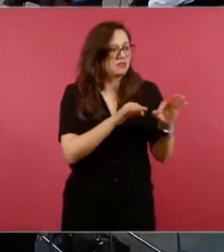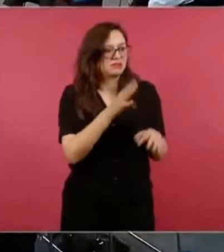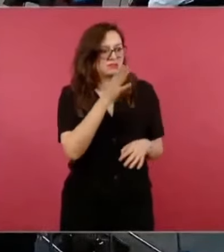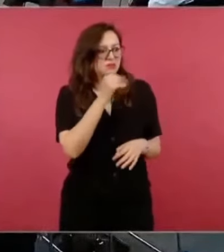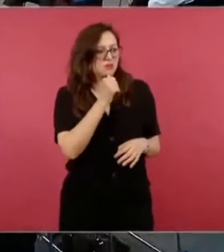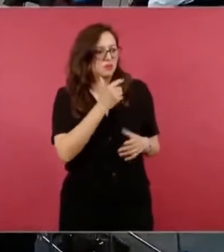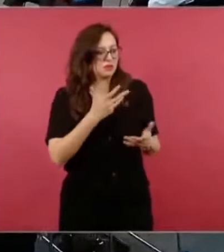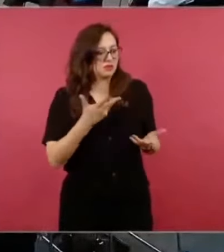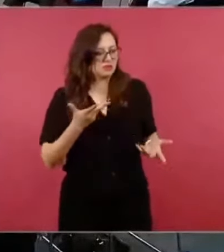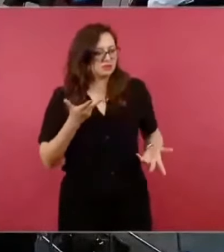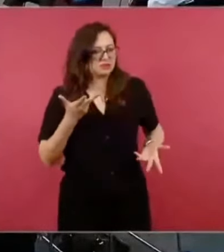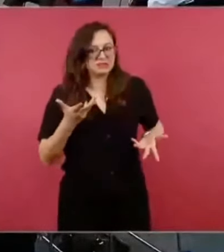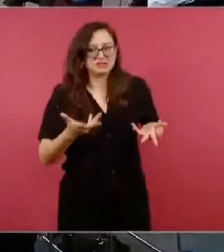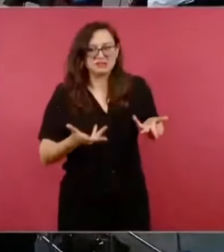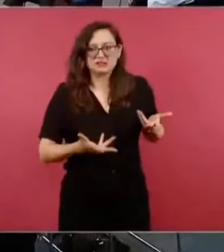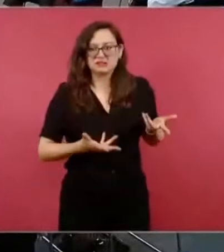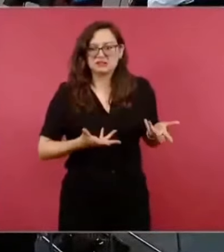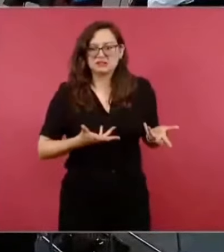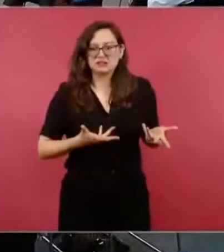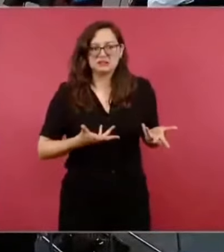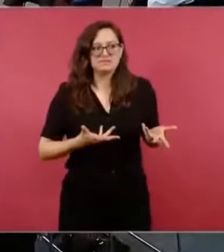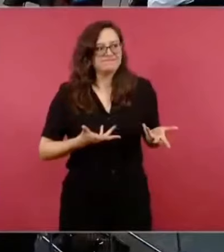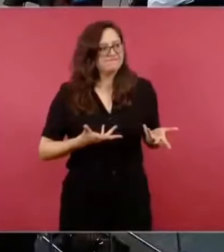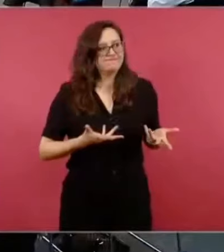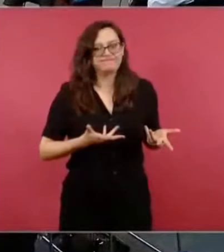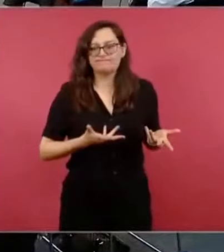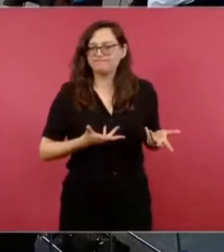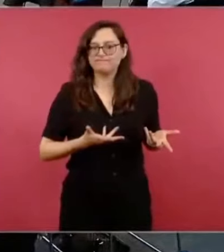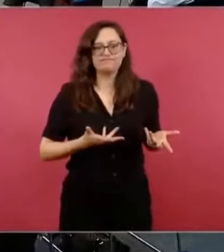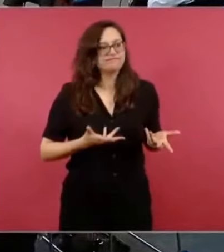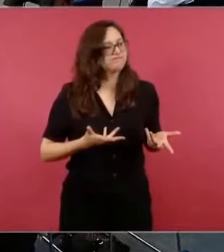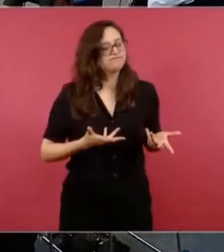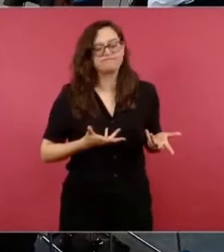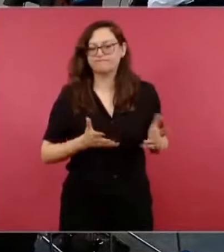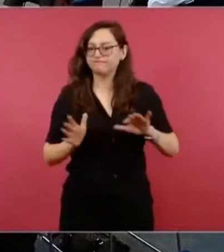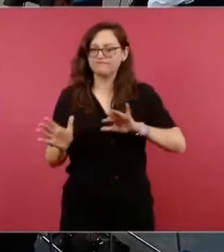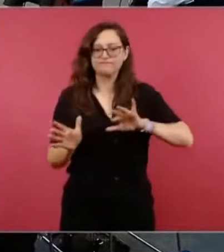Y suerte, que la política es